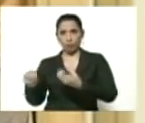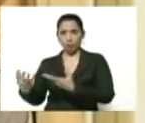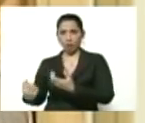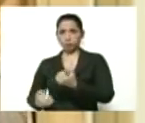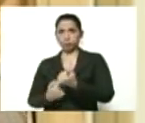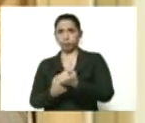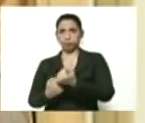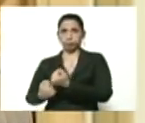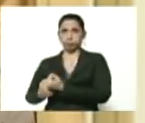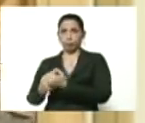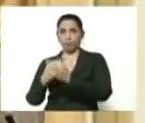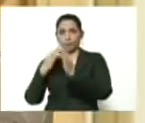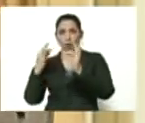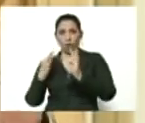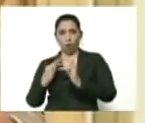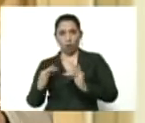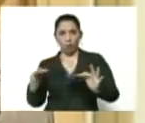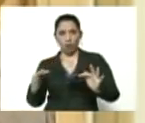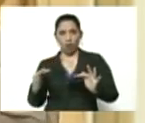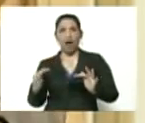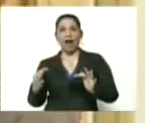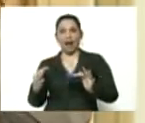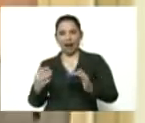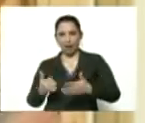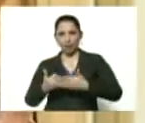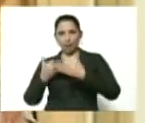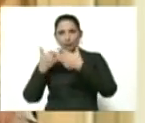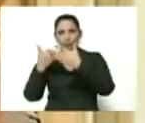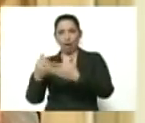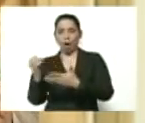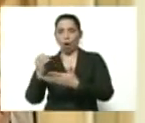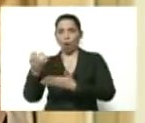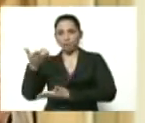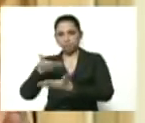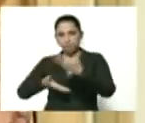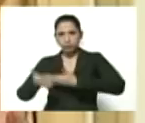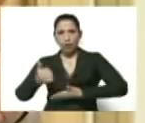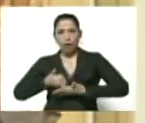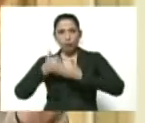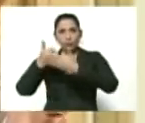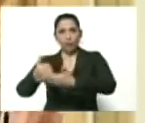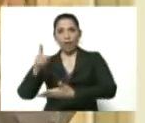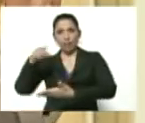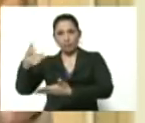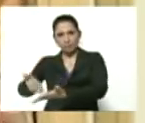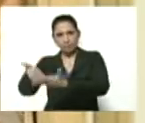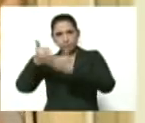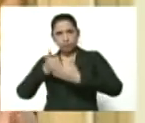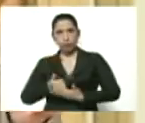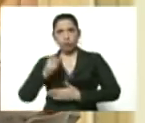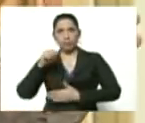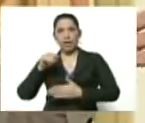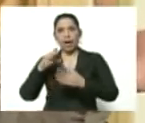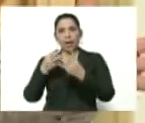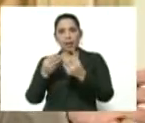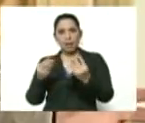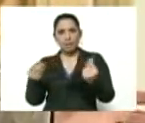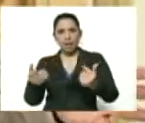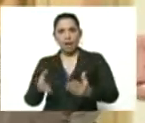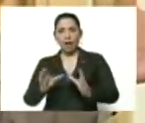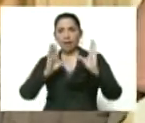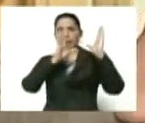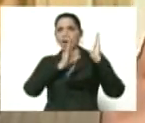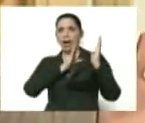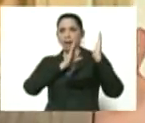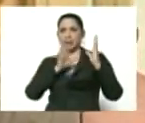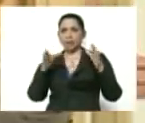de tal manera de coayuvar o entreayudarnos para aliviar la carga de estos